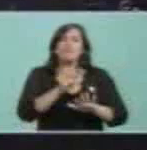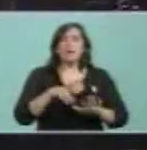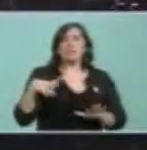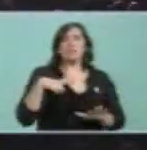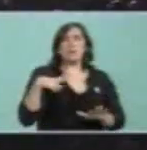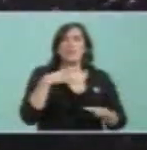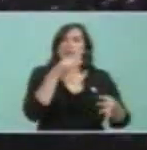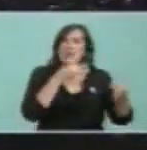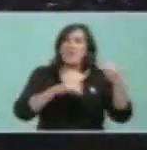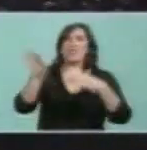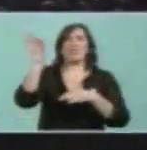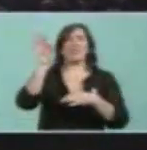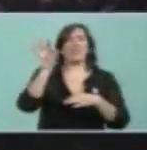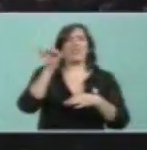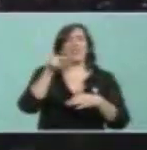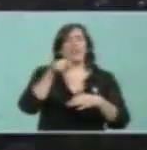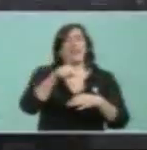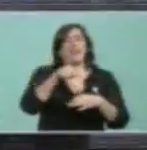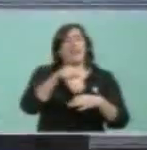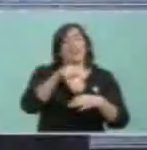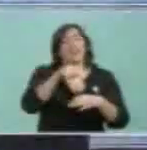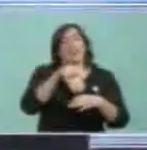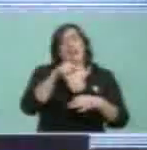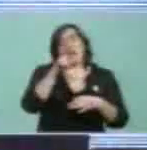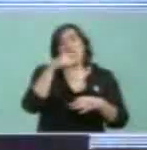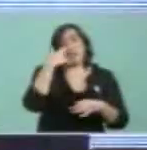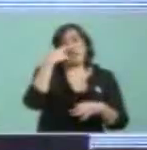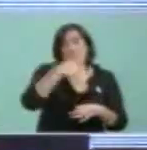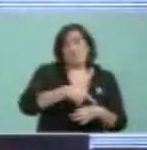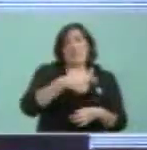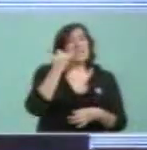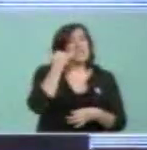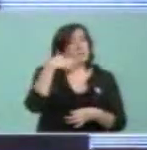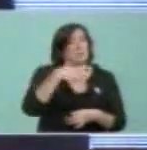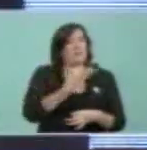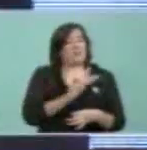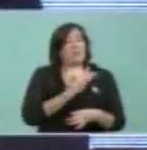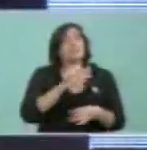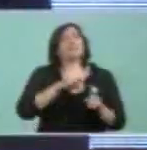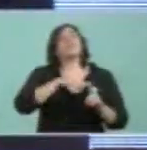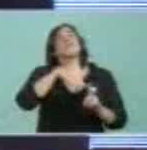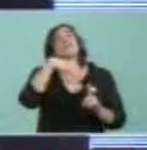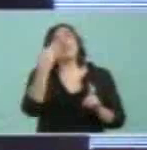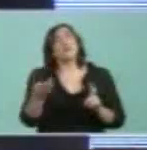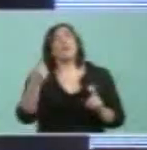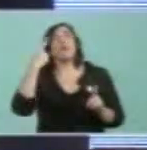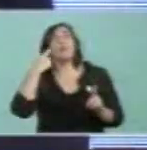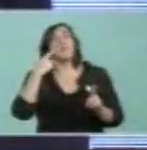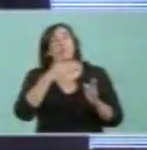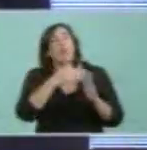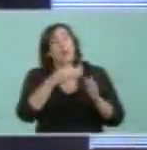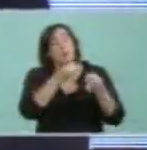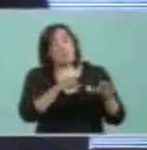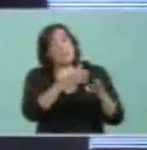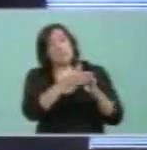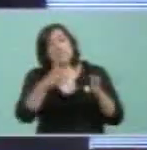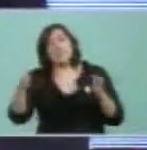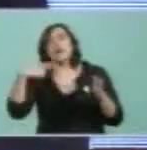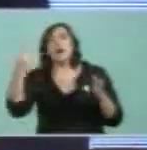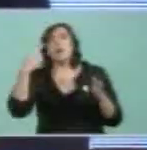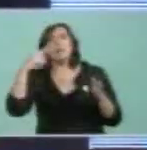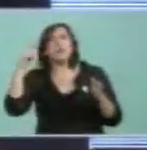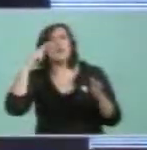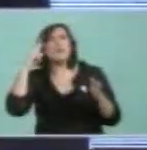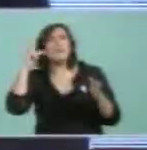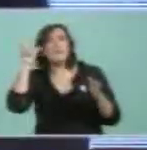tarde, en 1998-99, el de desnacionalización. Vueltas que tiene